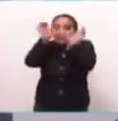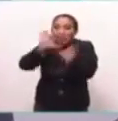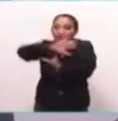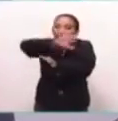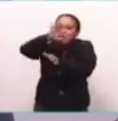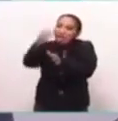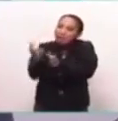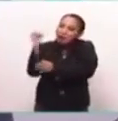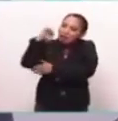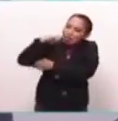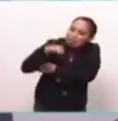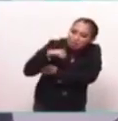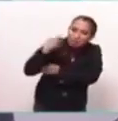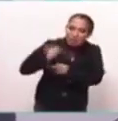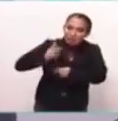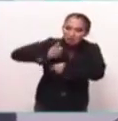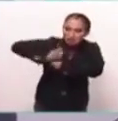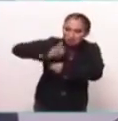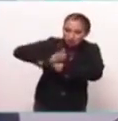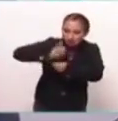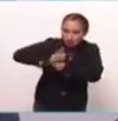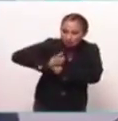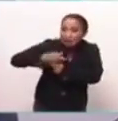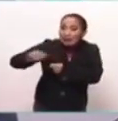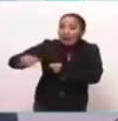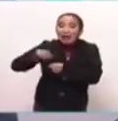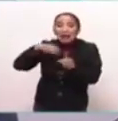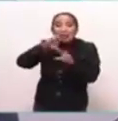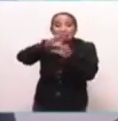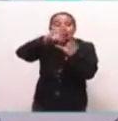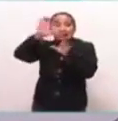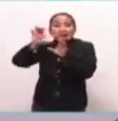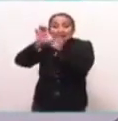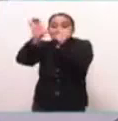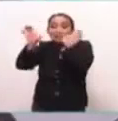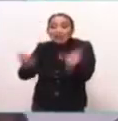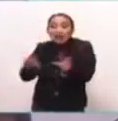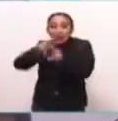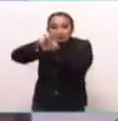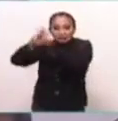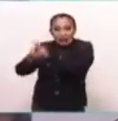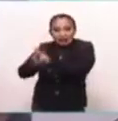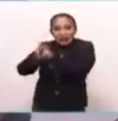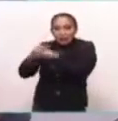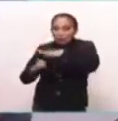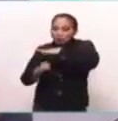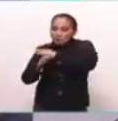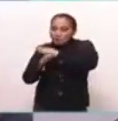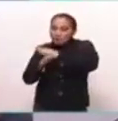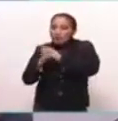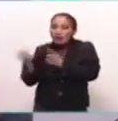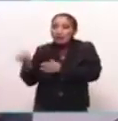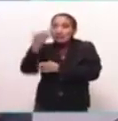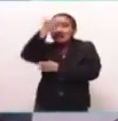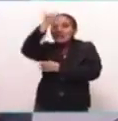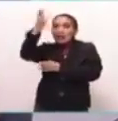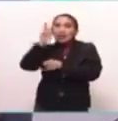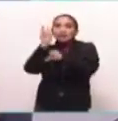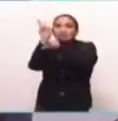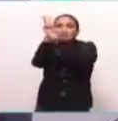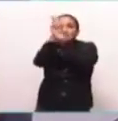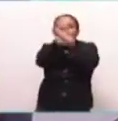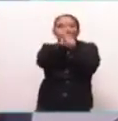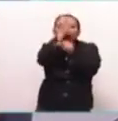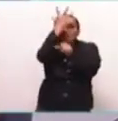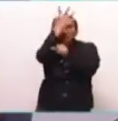cerro de nuestros ancestros. Entonces, el Cerro de la Estrella se convierte en un pilar donde lo celeste, a través de la observación